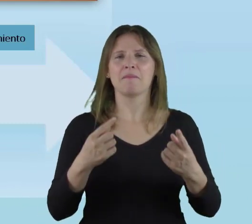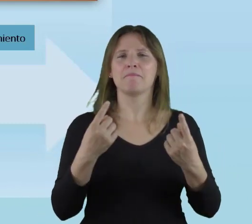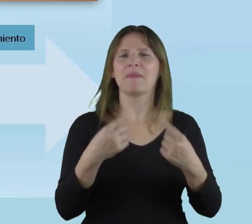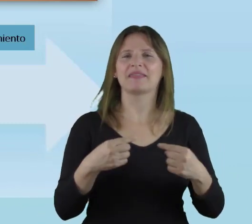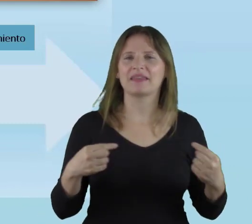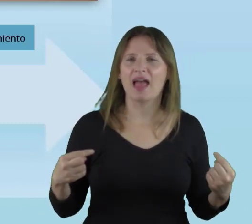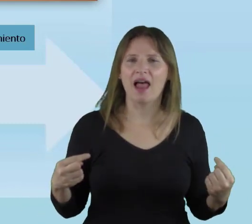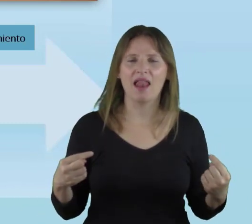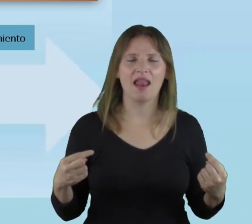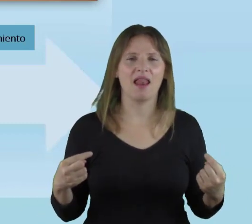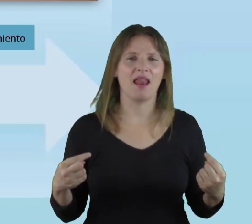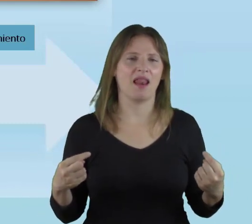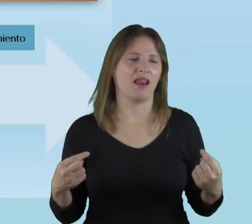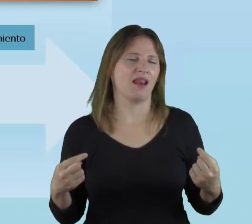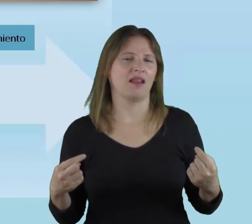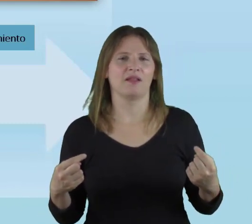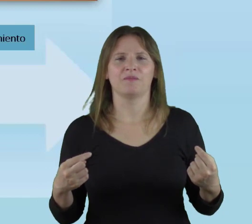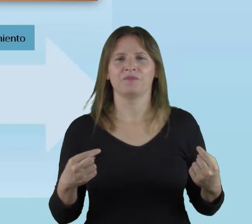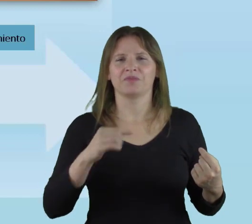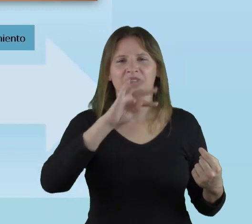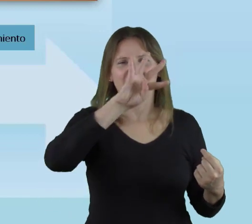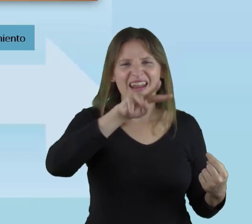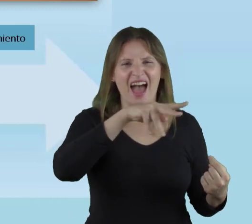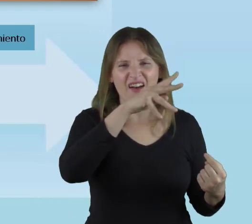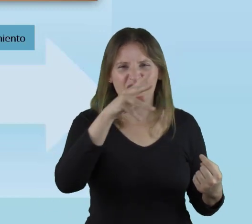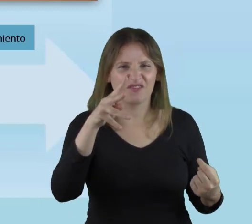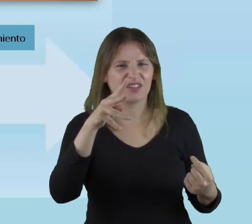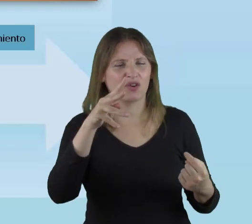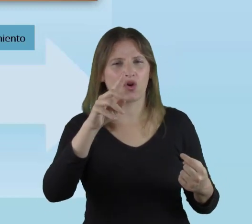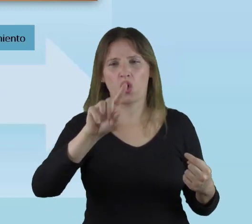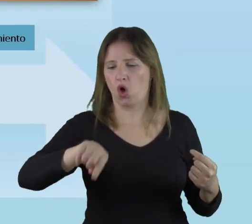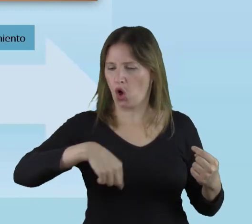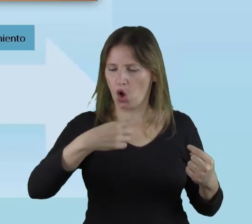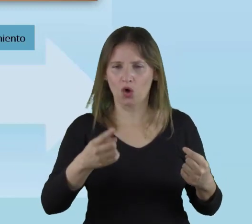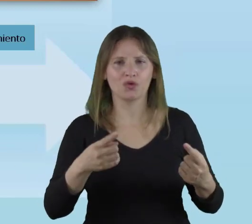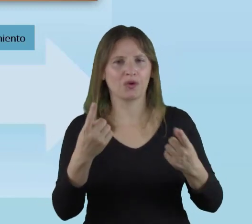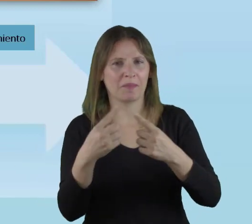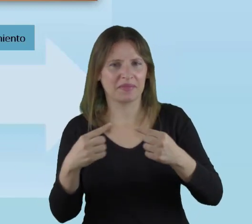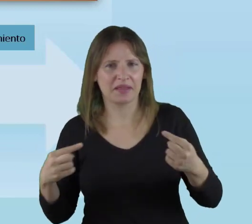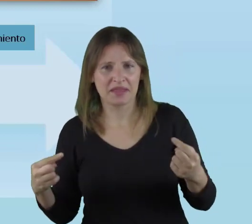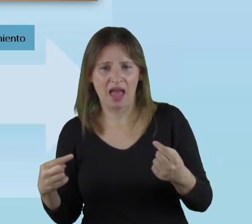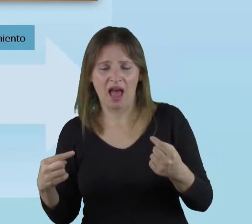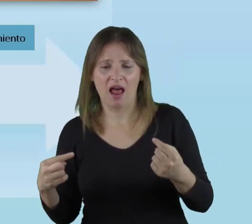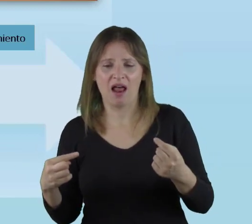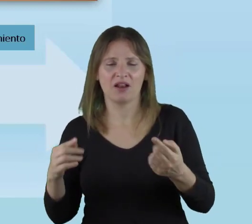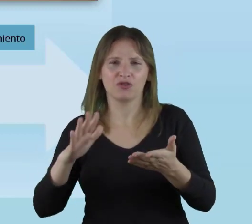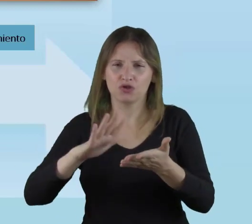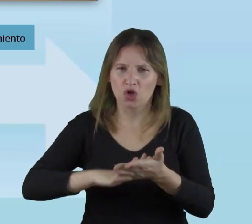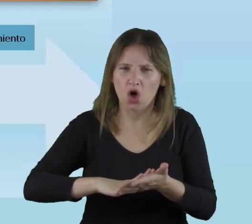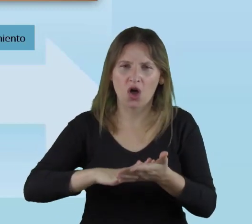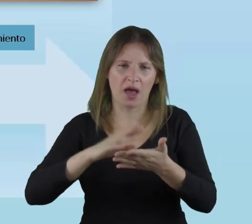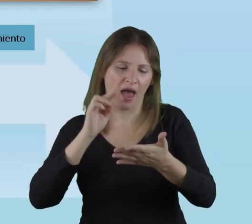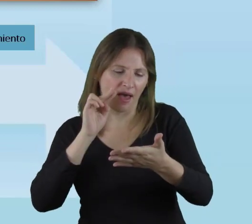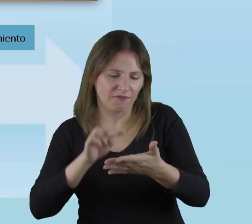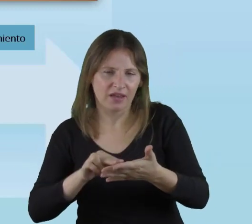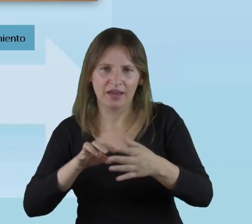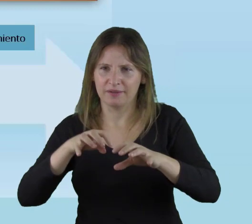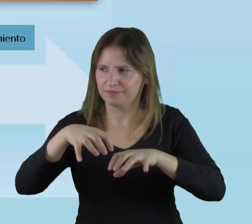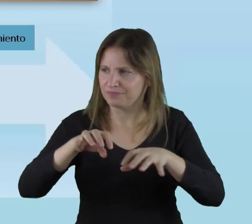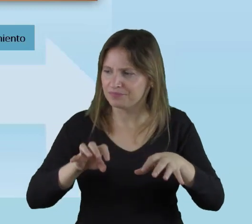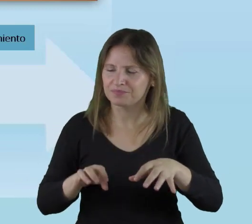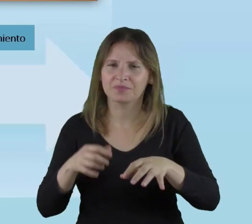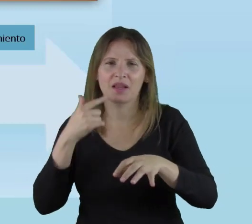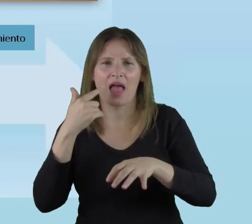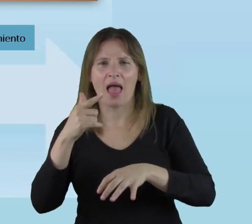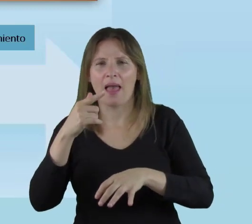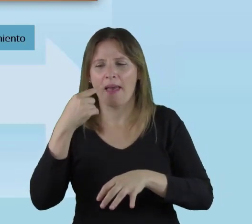En el material también. ¿Por qué voy a hacer gráficos estos si en un material concreto que mi estudiante necesita